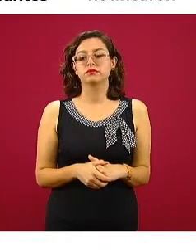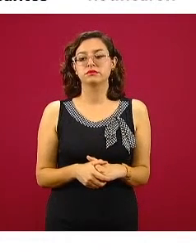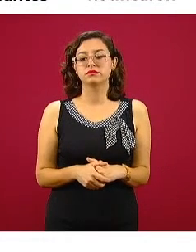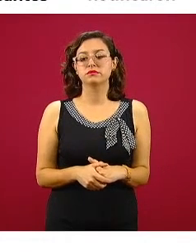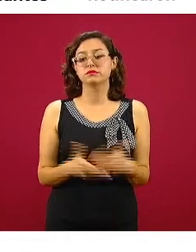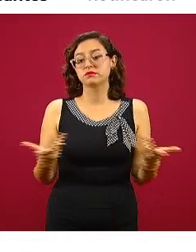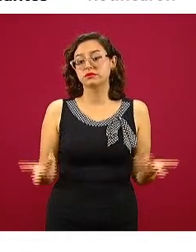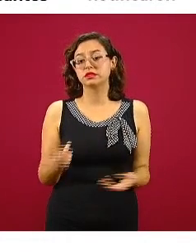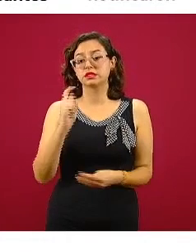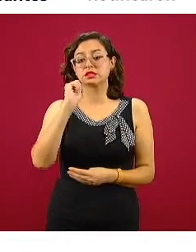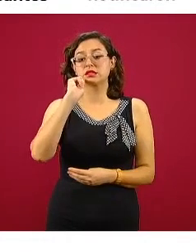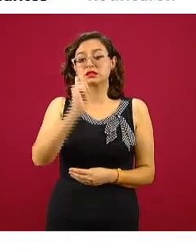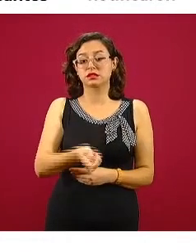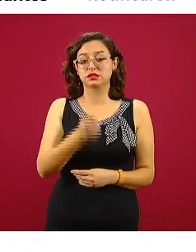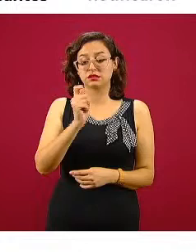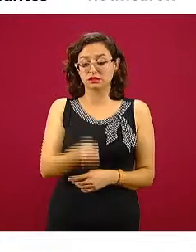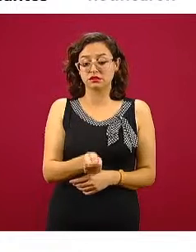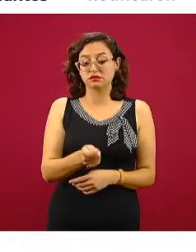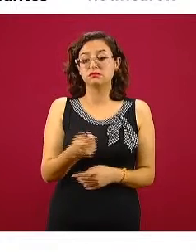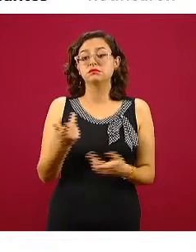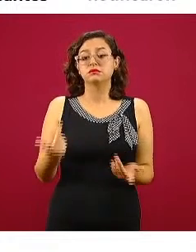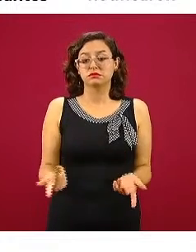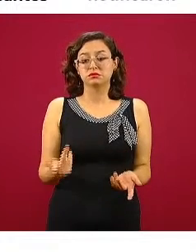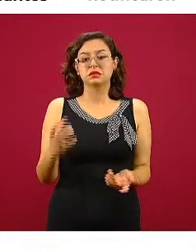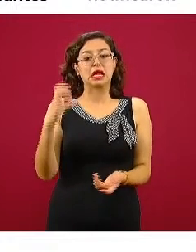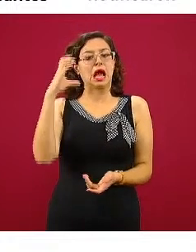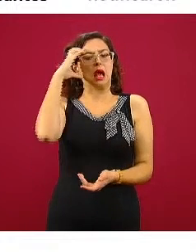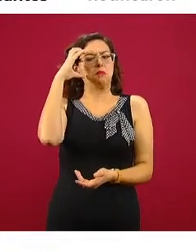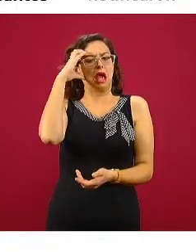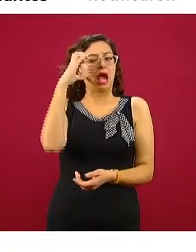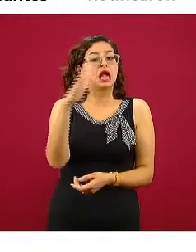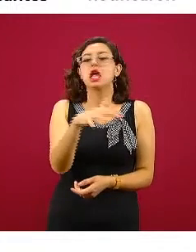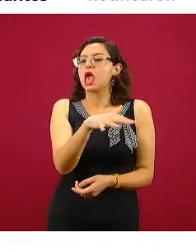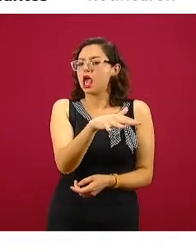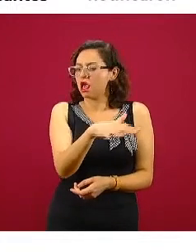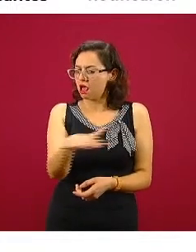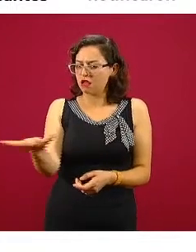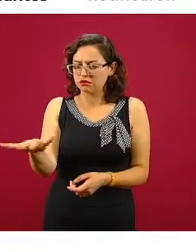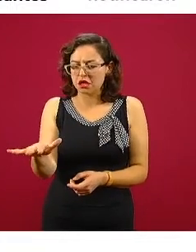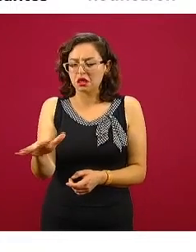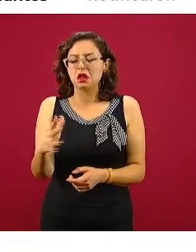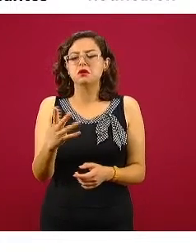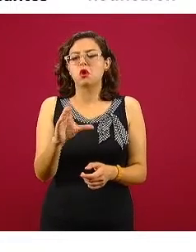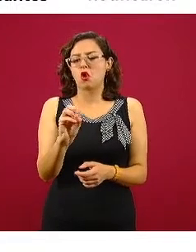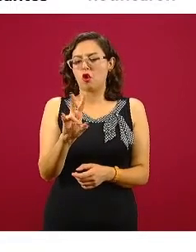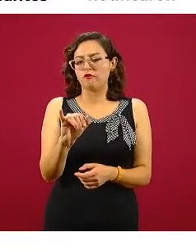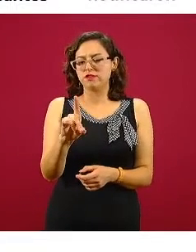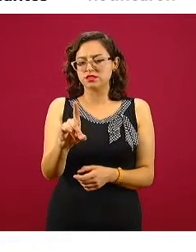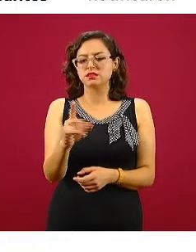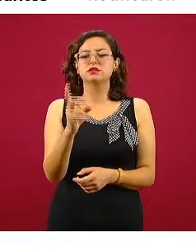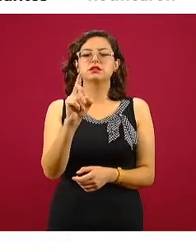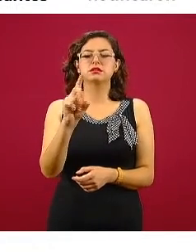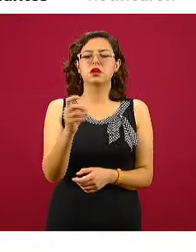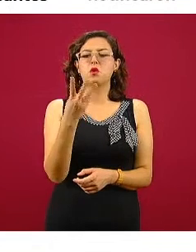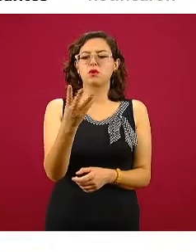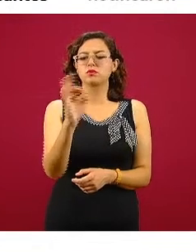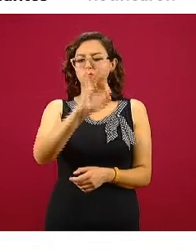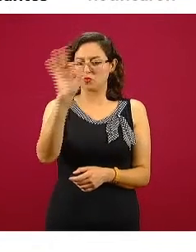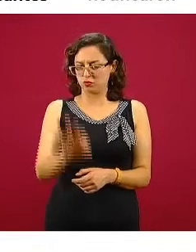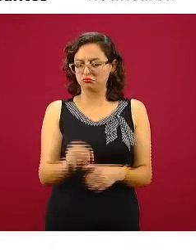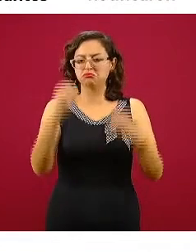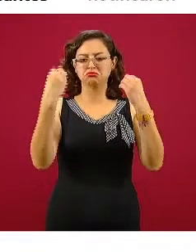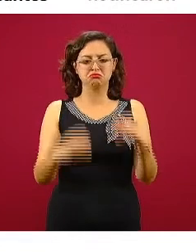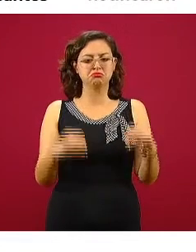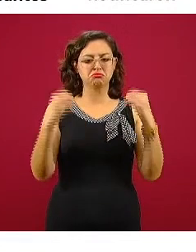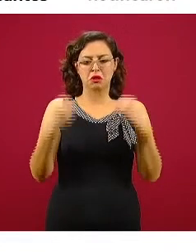una ocupación para este tipo de camas, que son las de hospitalización general para COVID, de un 34%, un porcentaje que se ha